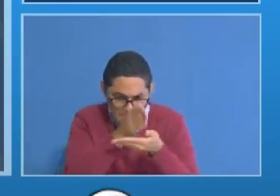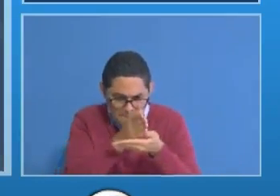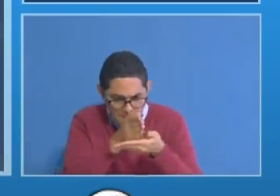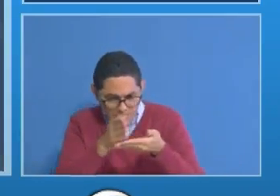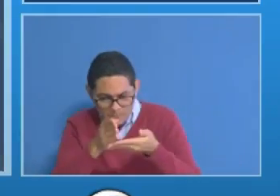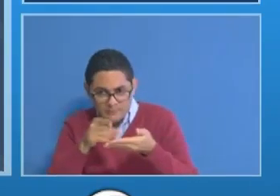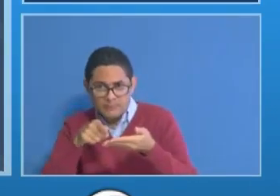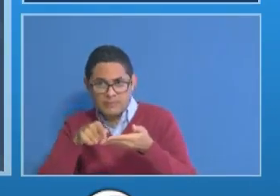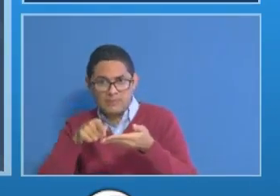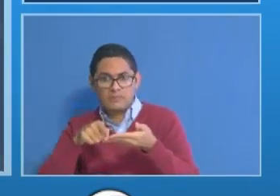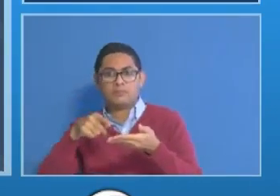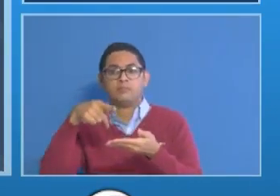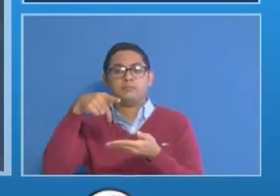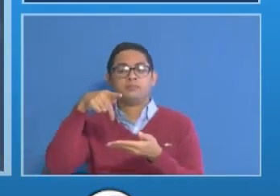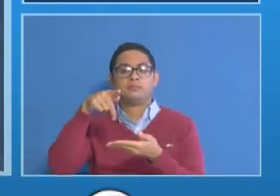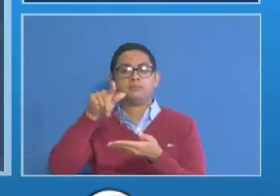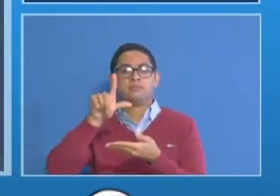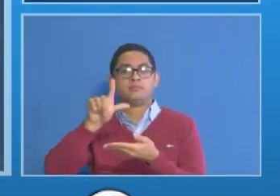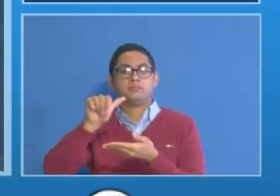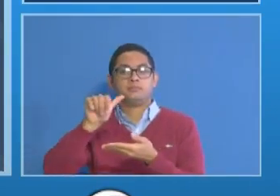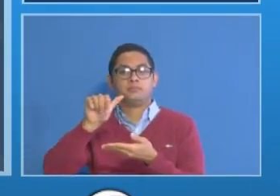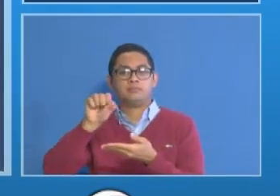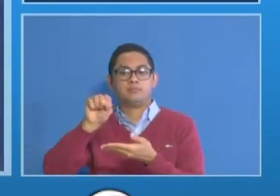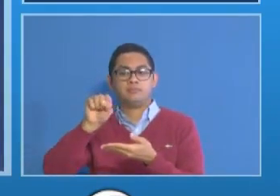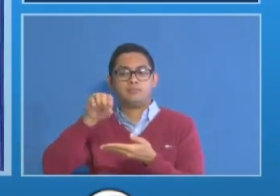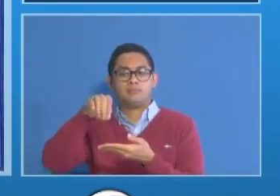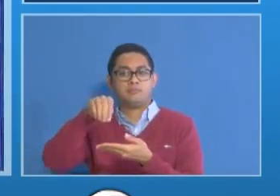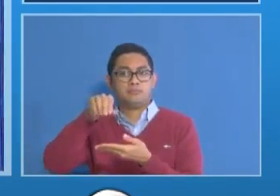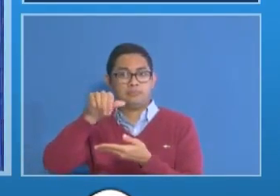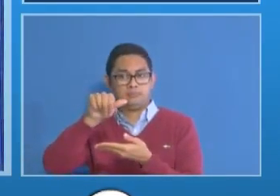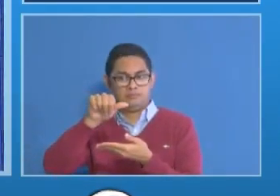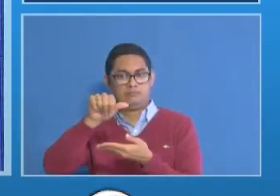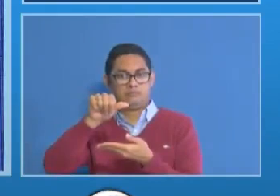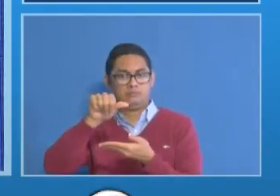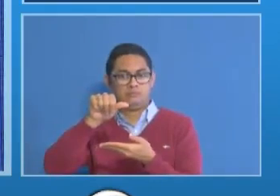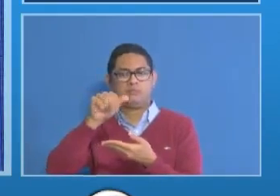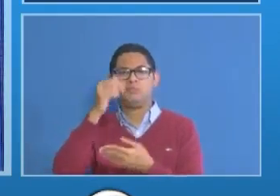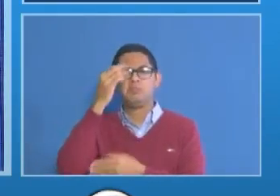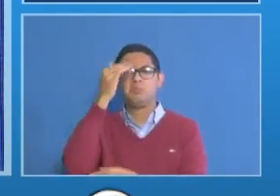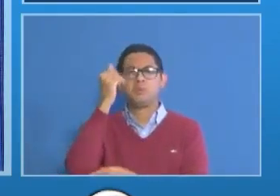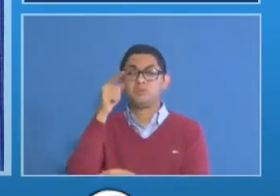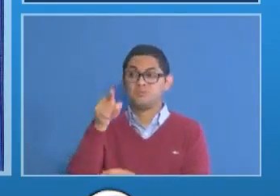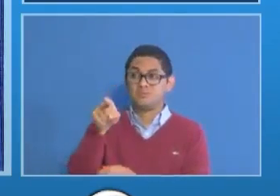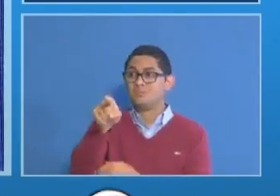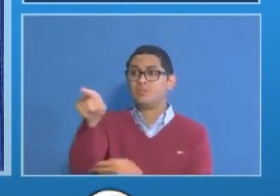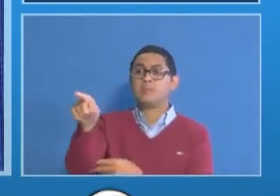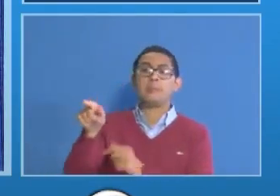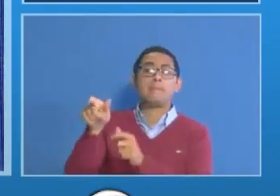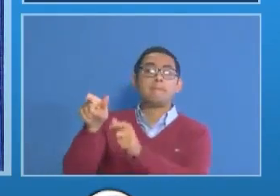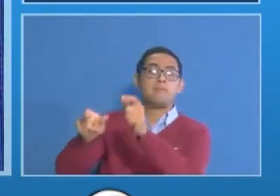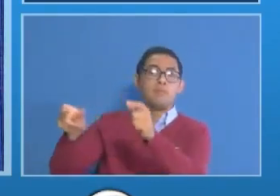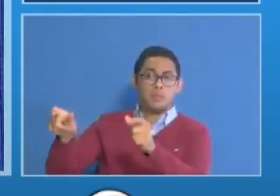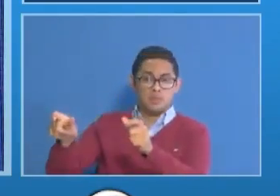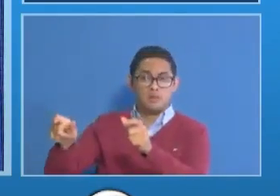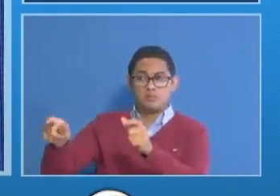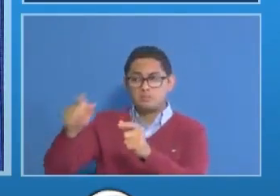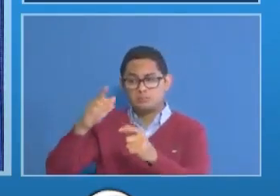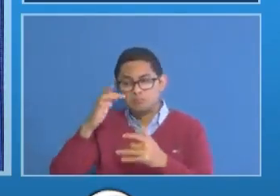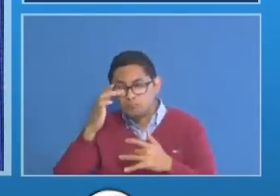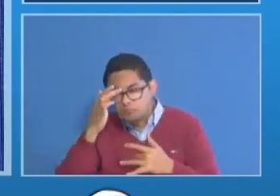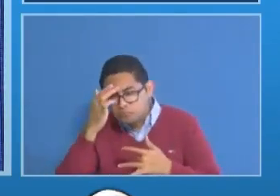paralelo para los pacientes que tienen condiciones de afectación